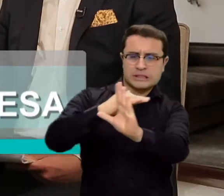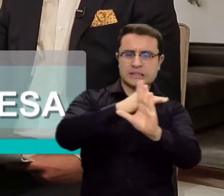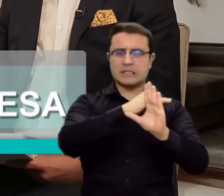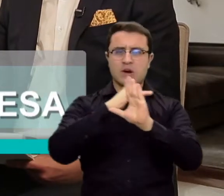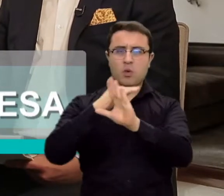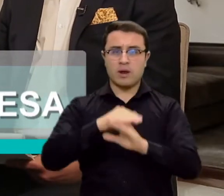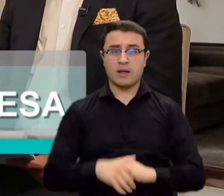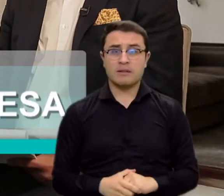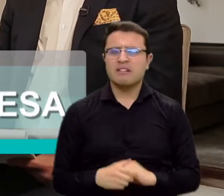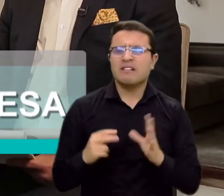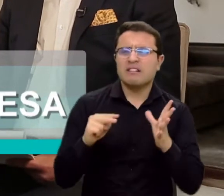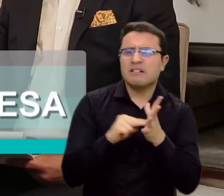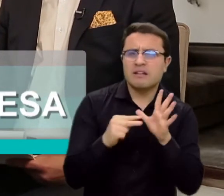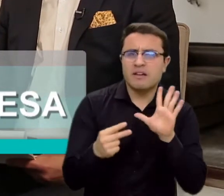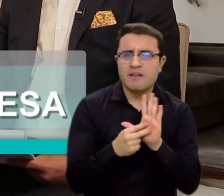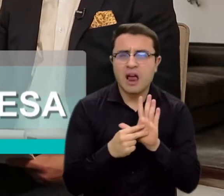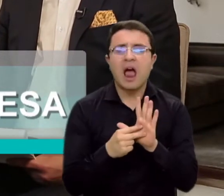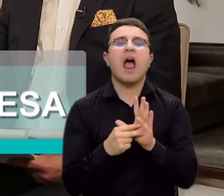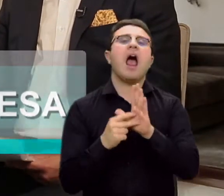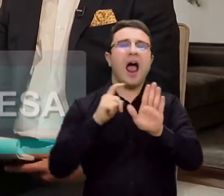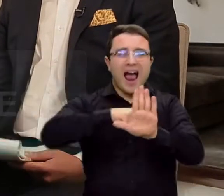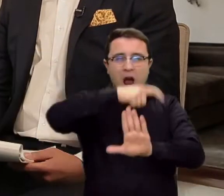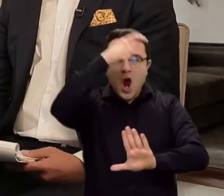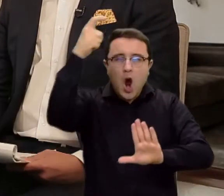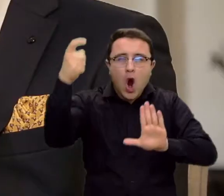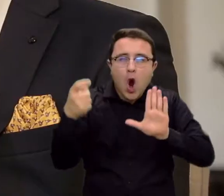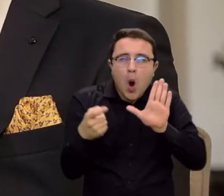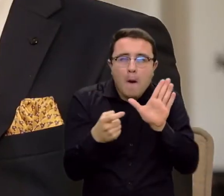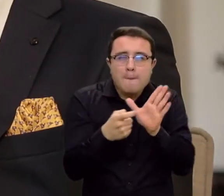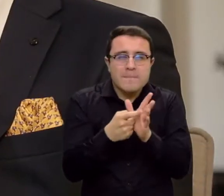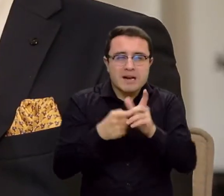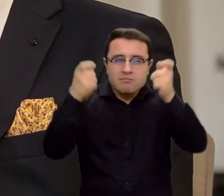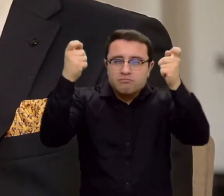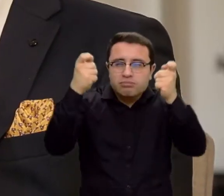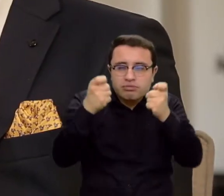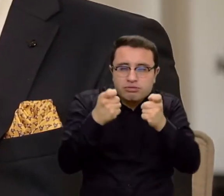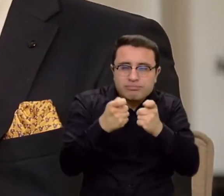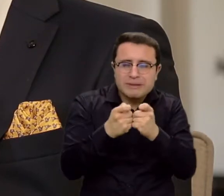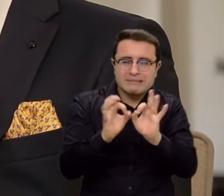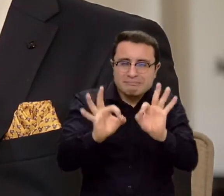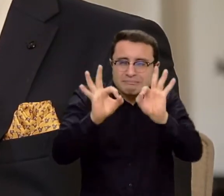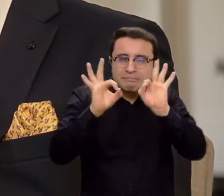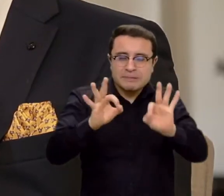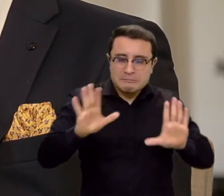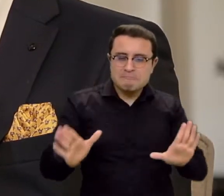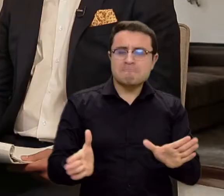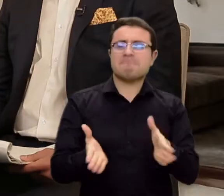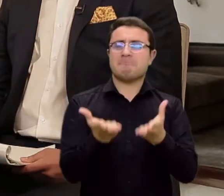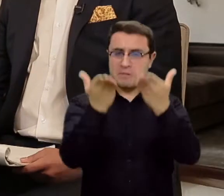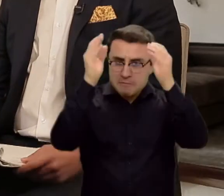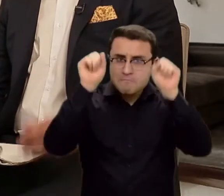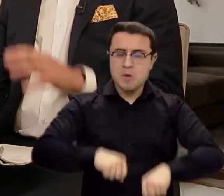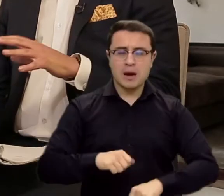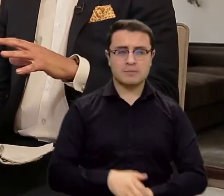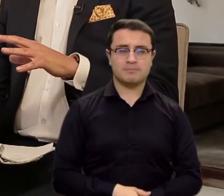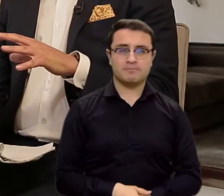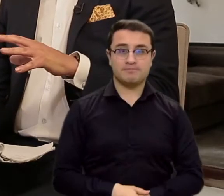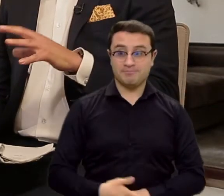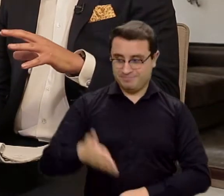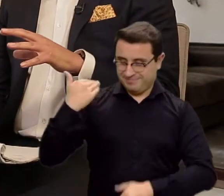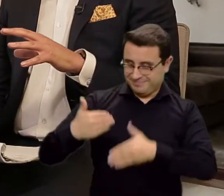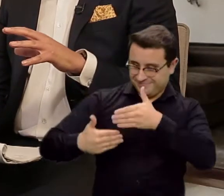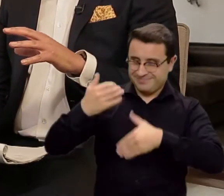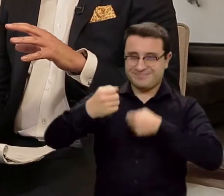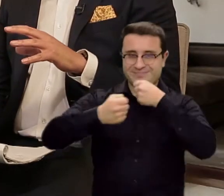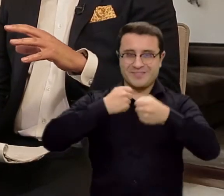apoyo en bioseguridad, lo que quiere decir que contaremos con todas las medidas para sacar muy bien esos certámenes electorales. Como usted lo dice al